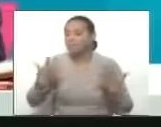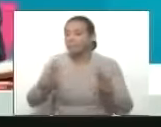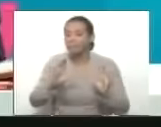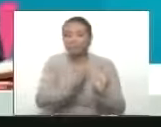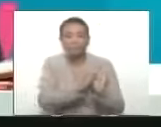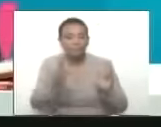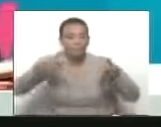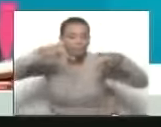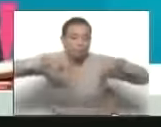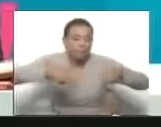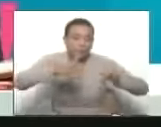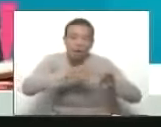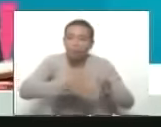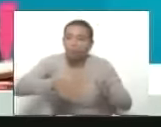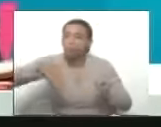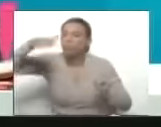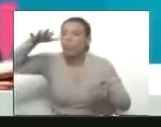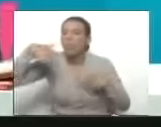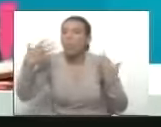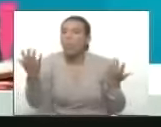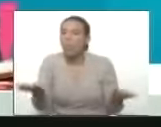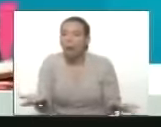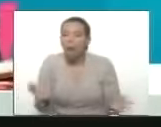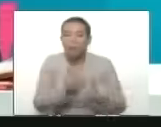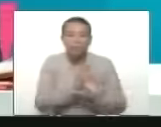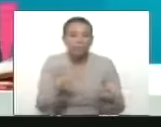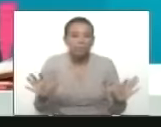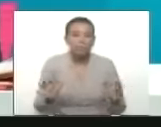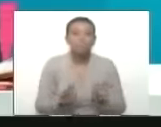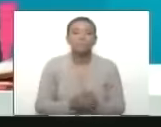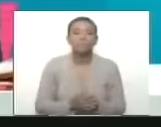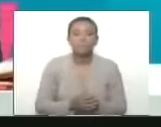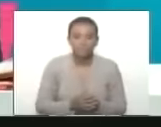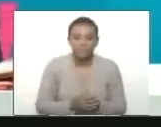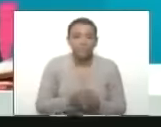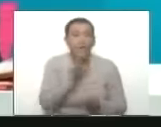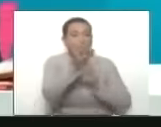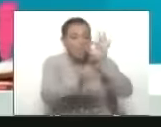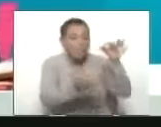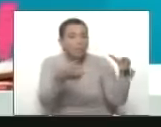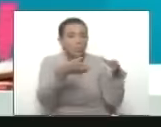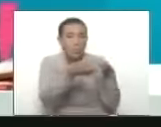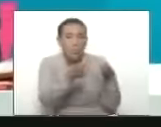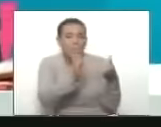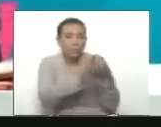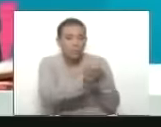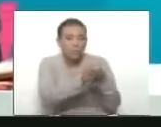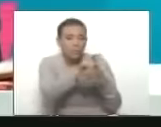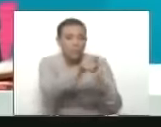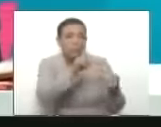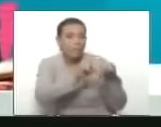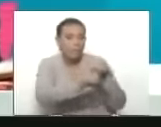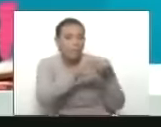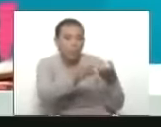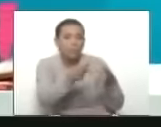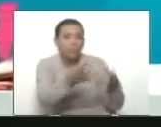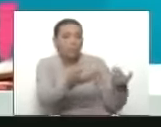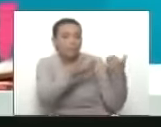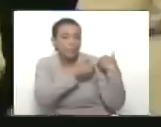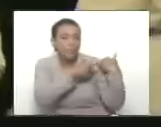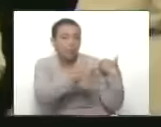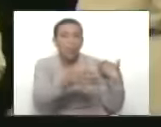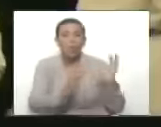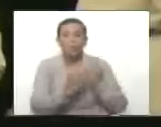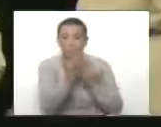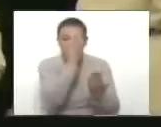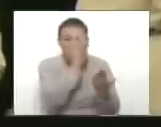todo esto hay que explicarlo compañera Silvia Flores compañera vicepresidenta ustedes que están